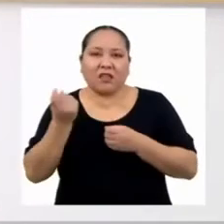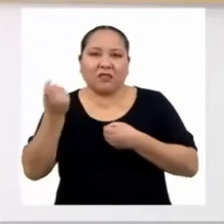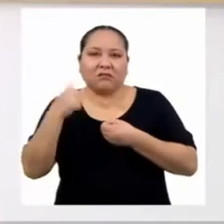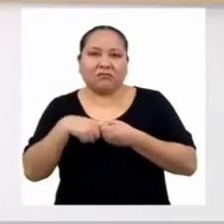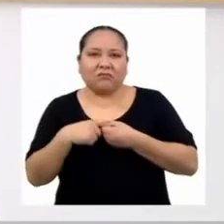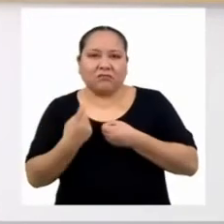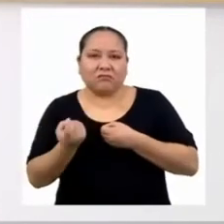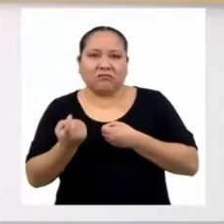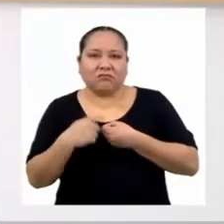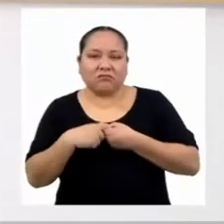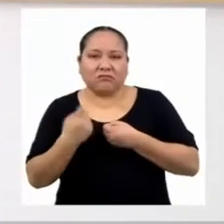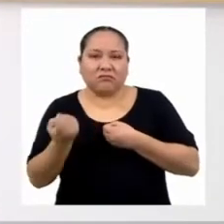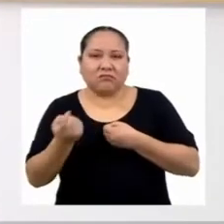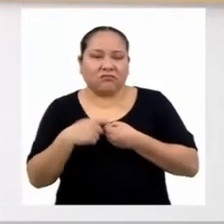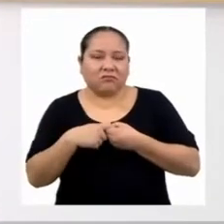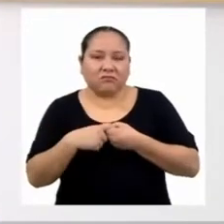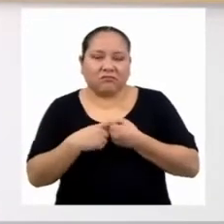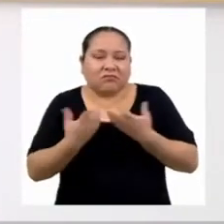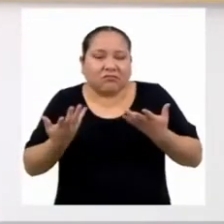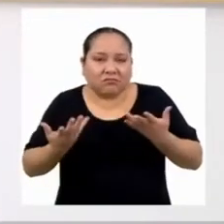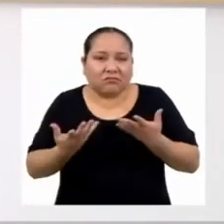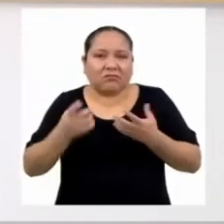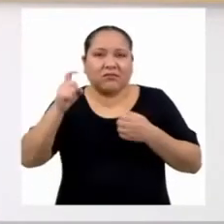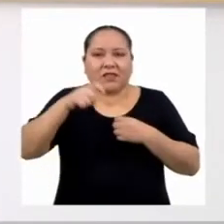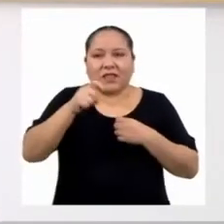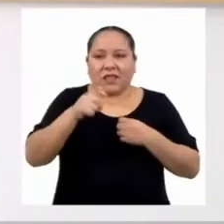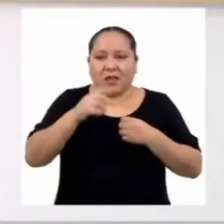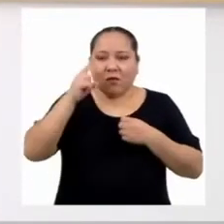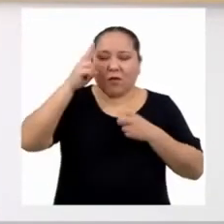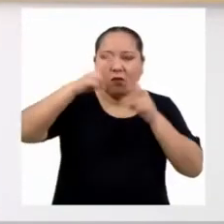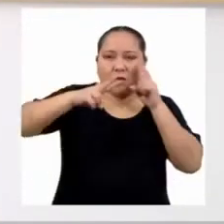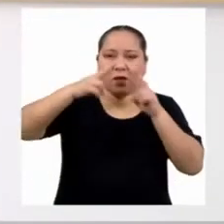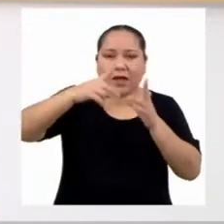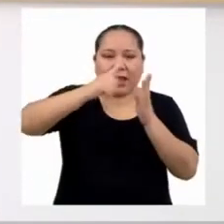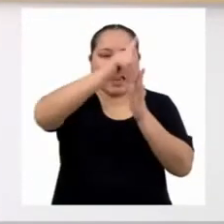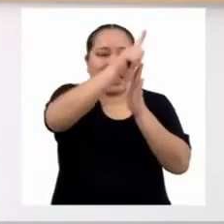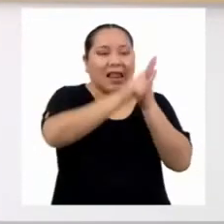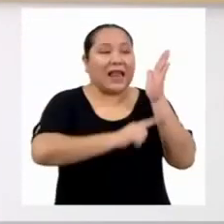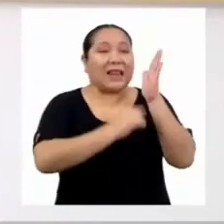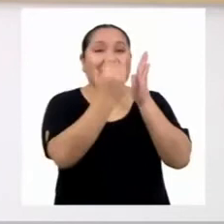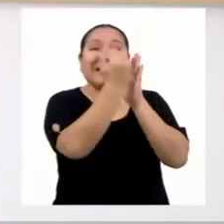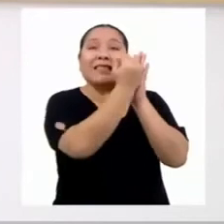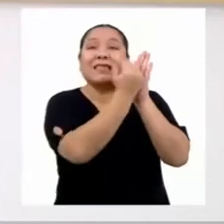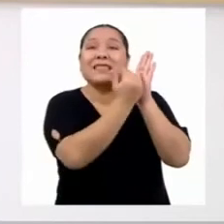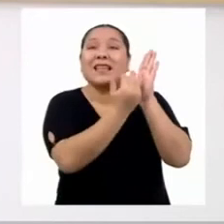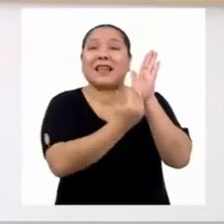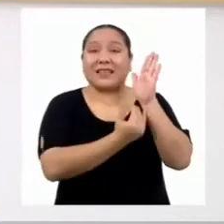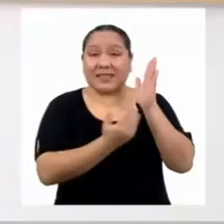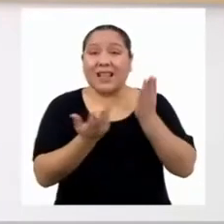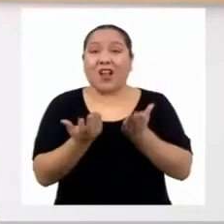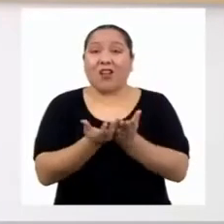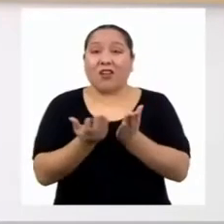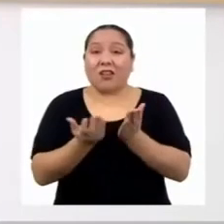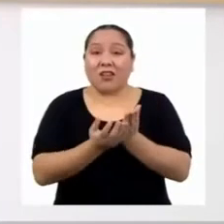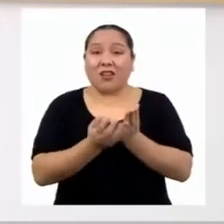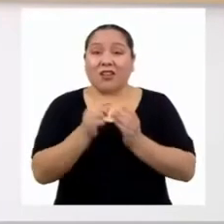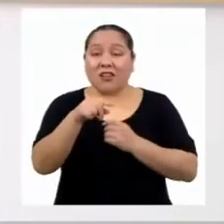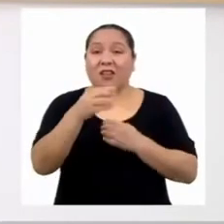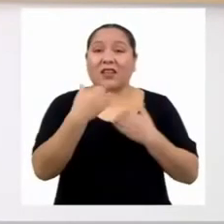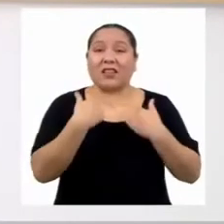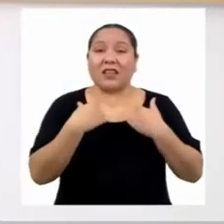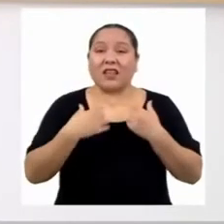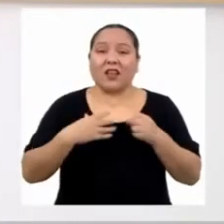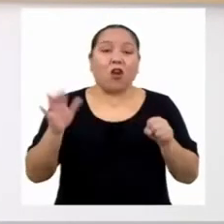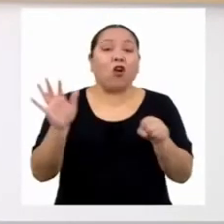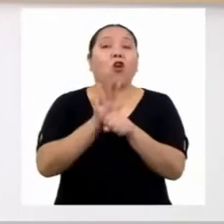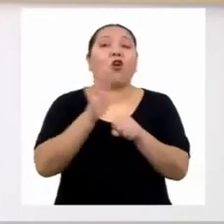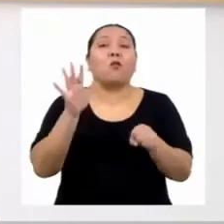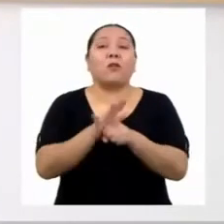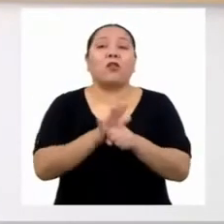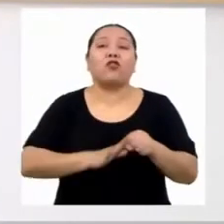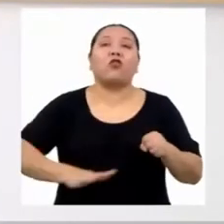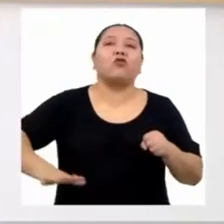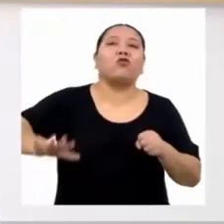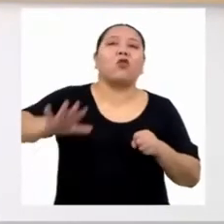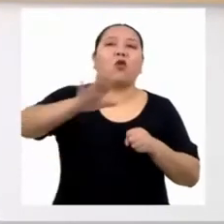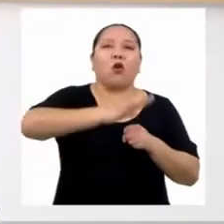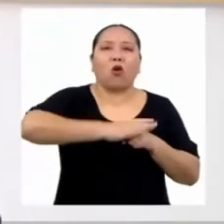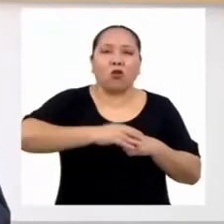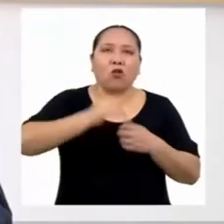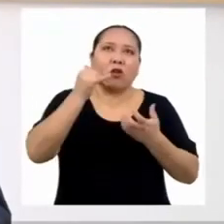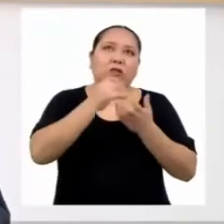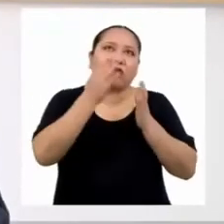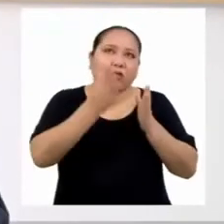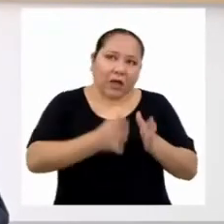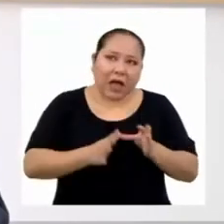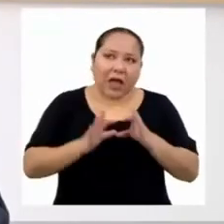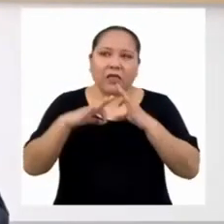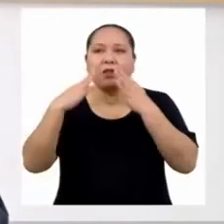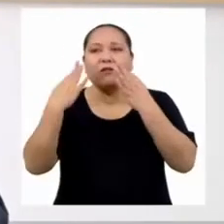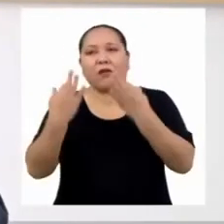la muestra, entonces recurriremos a la base de datos de la institución educativa que cuenta con la cantidad total de estudiantes, familias y